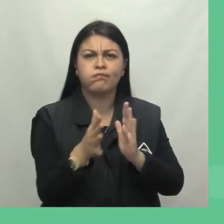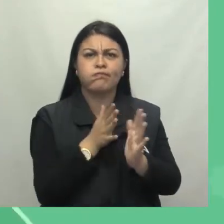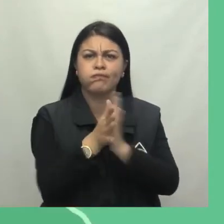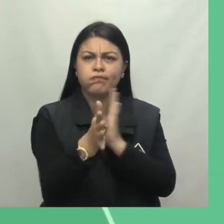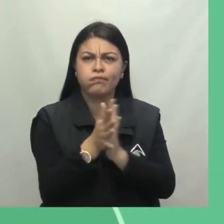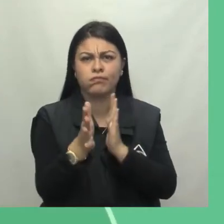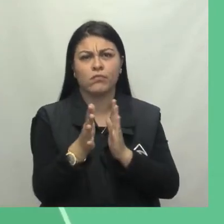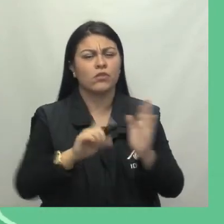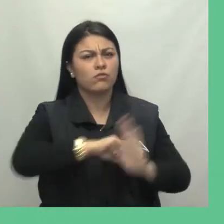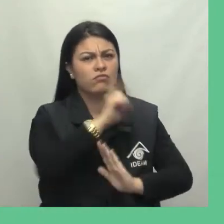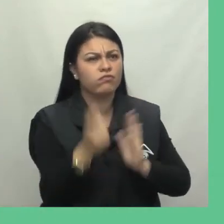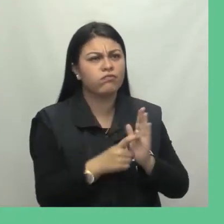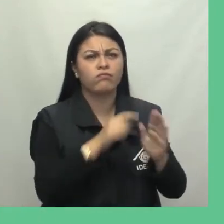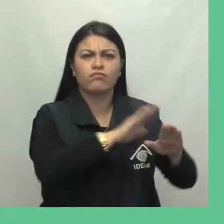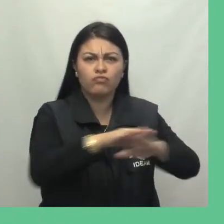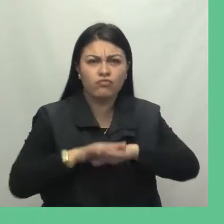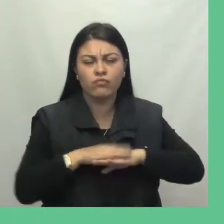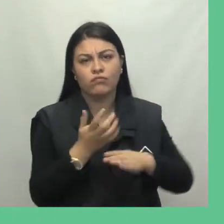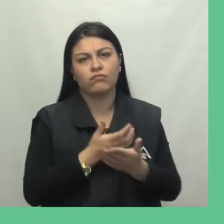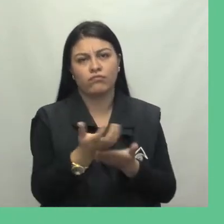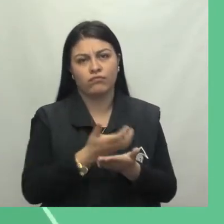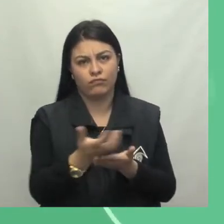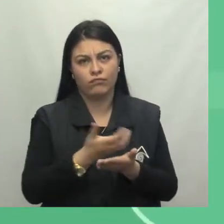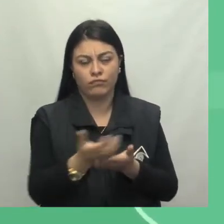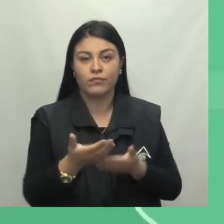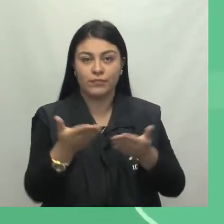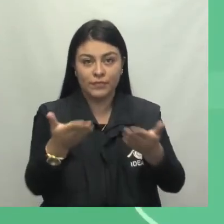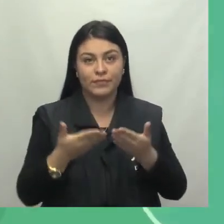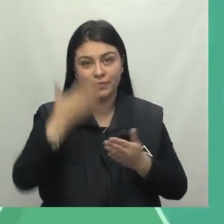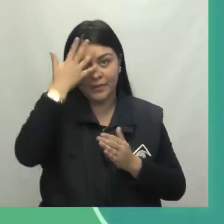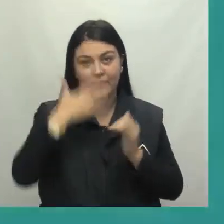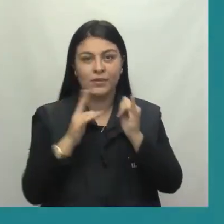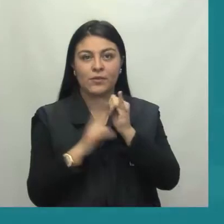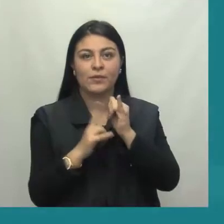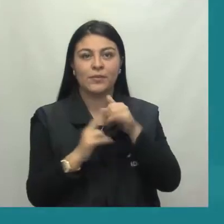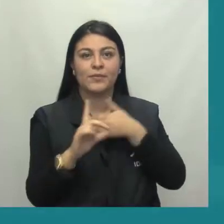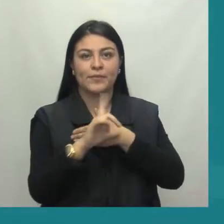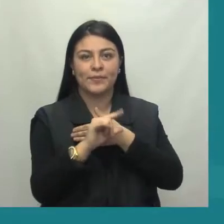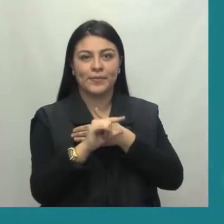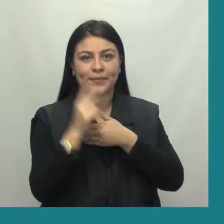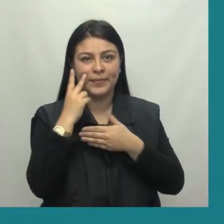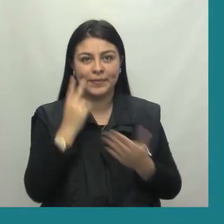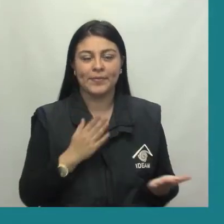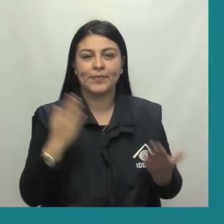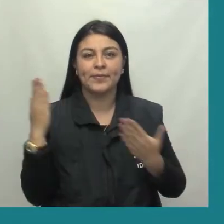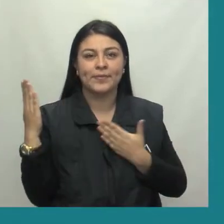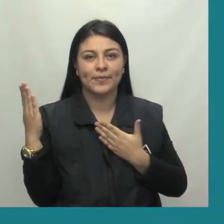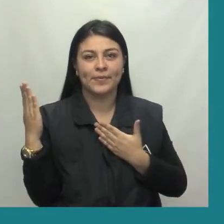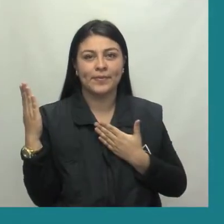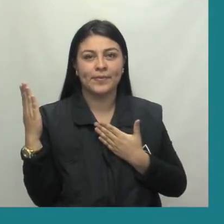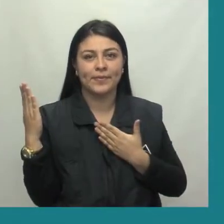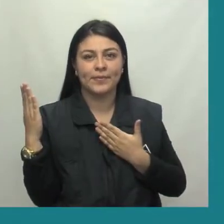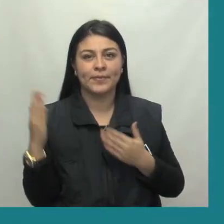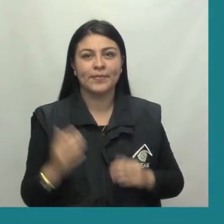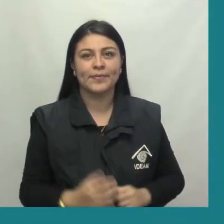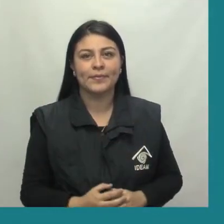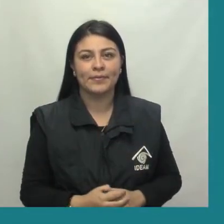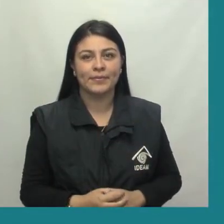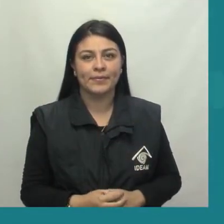en tiempo real, detallada, satelital, recomendaciones y muchas opciones de interacción. Síganos a través de nuestras redes sociales.